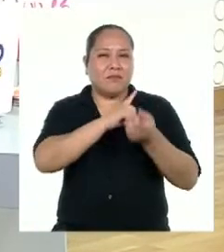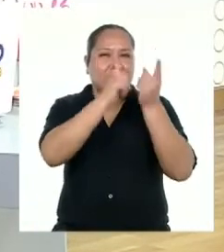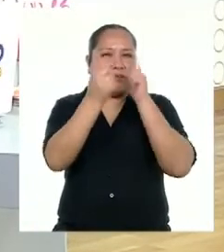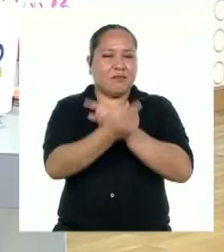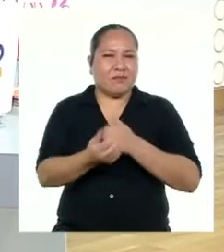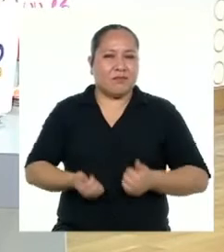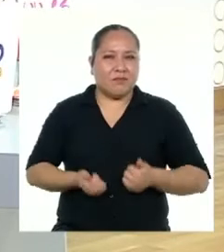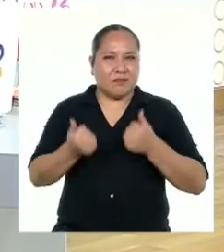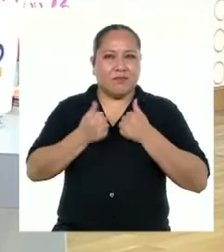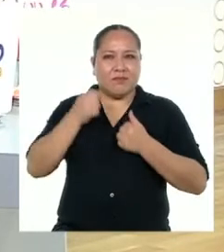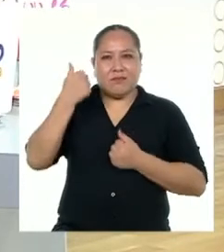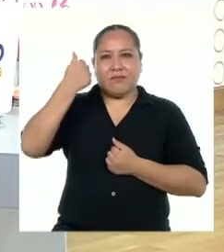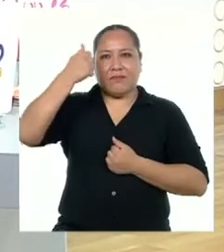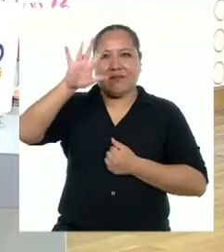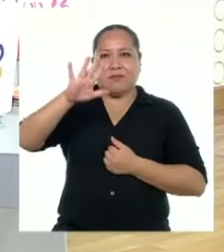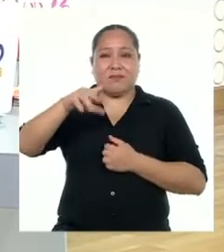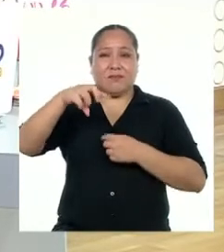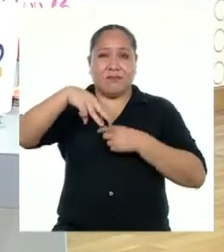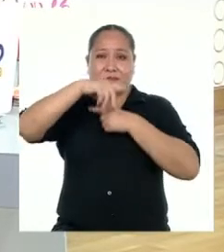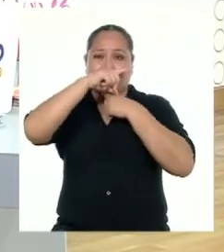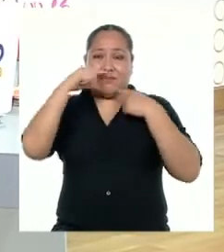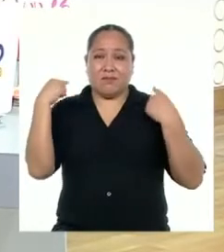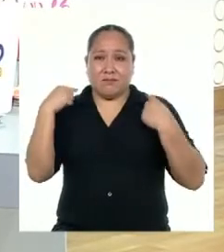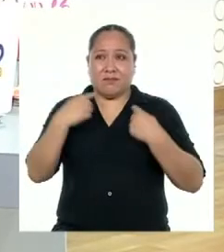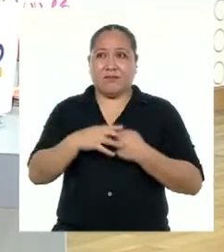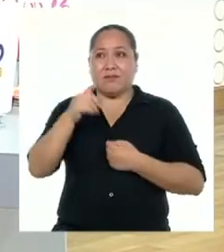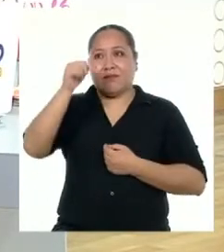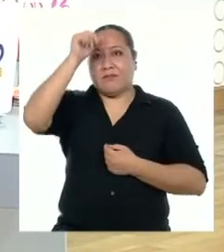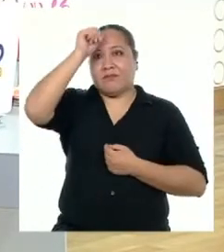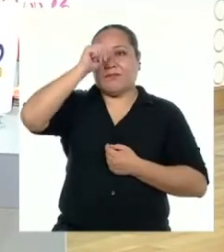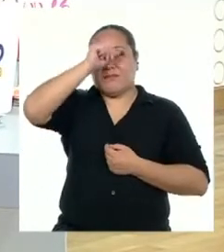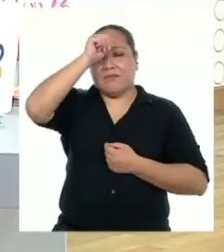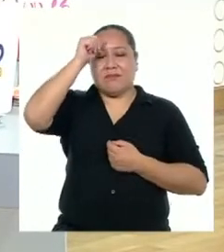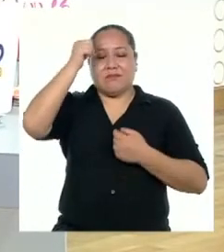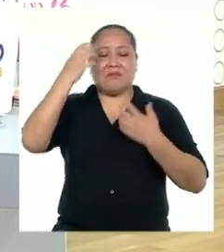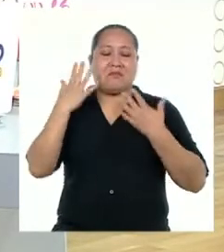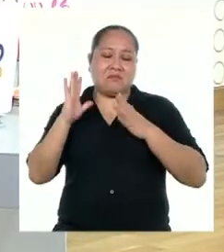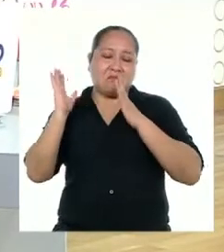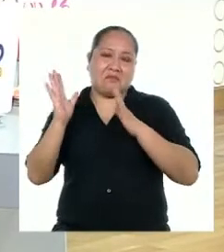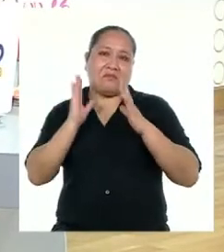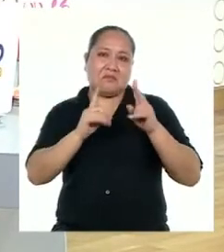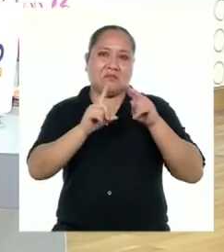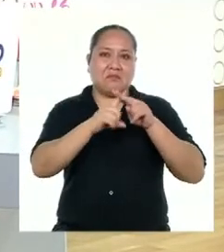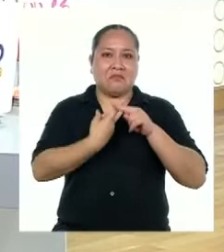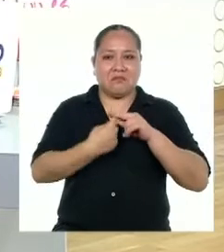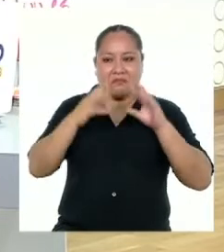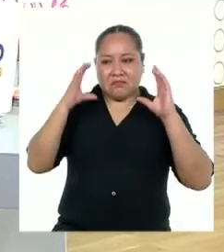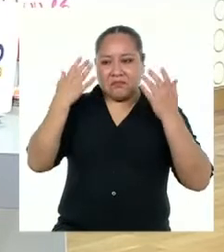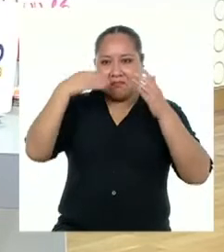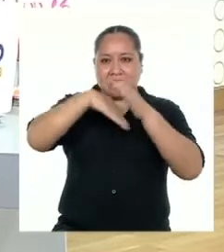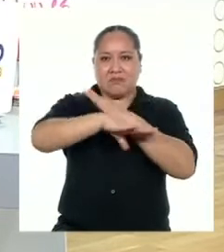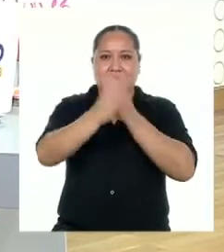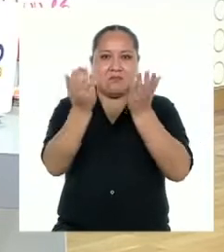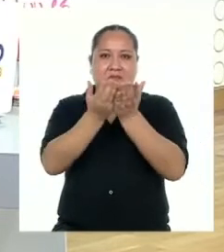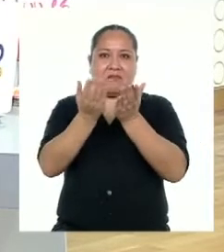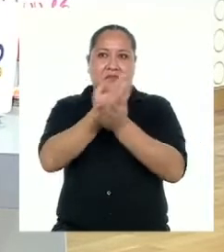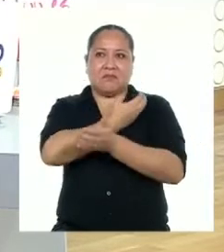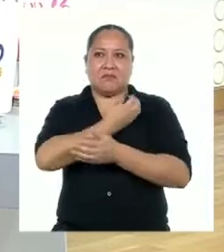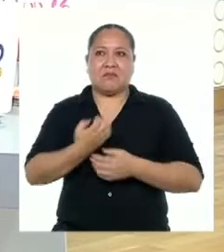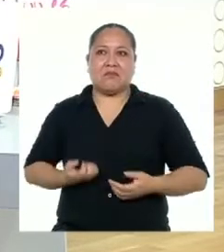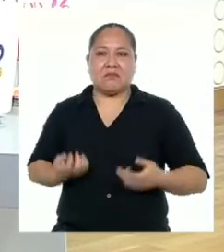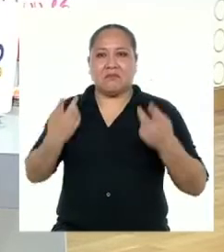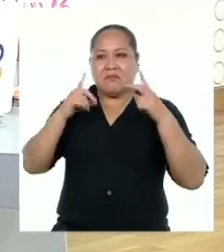nuestra vida desde el 15 de marzo? Era un domingo y estábamos preparándonos para iniciar las clases en los colegios públicos.